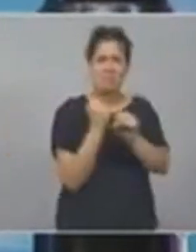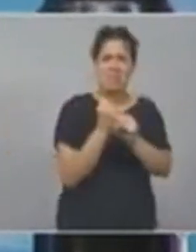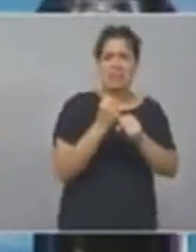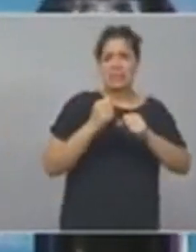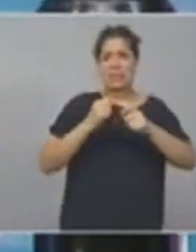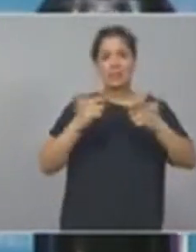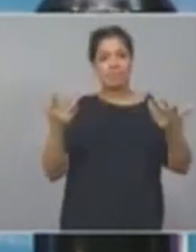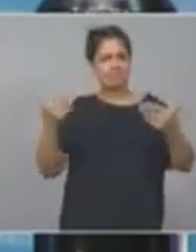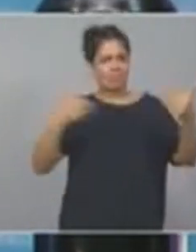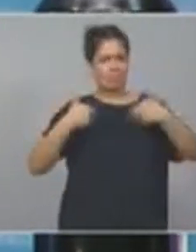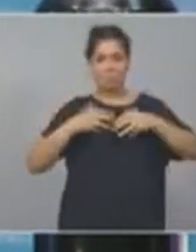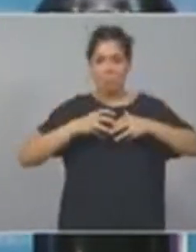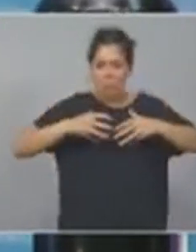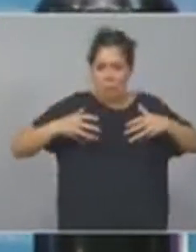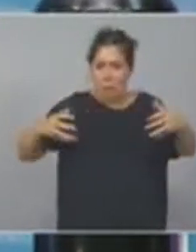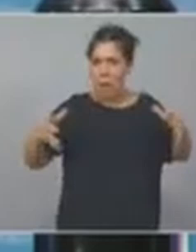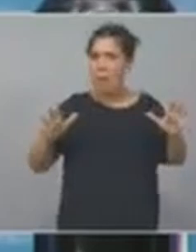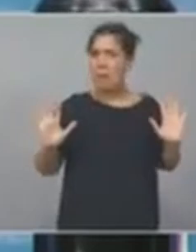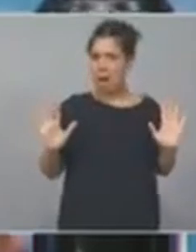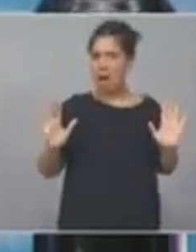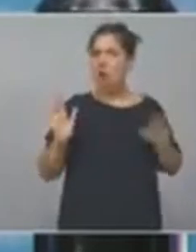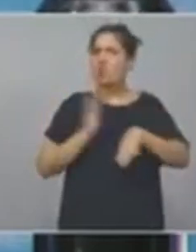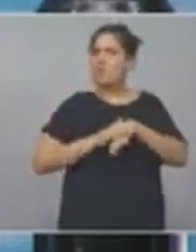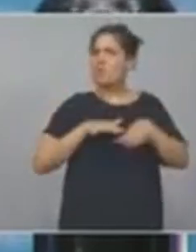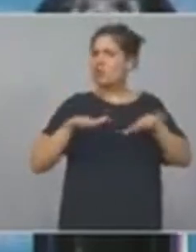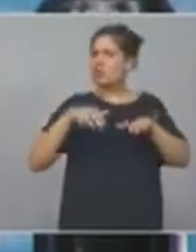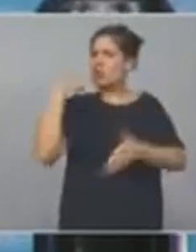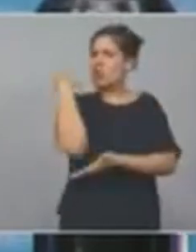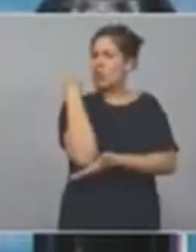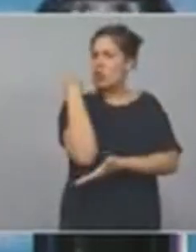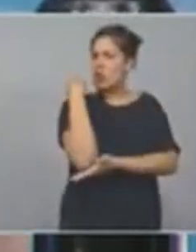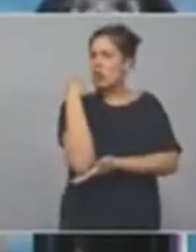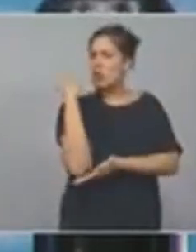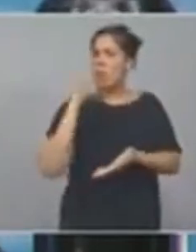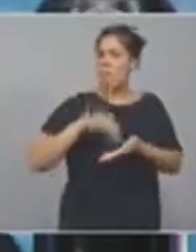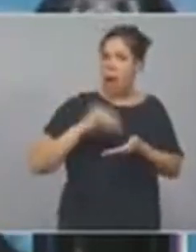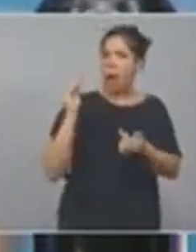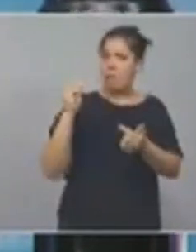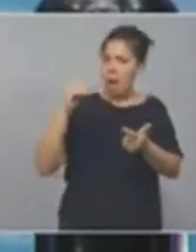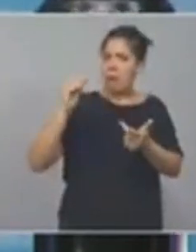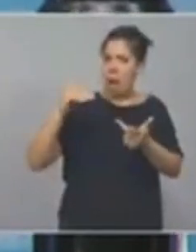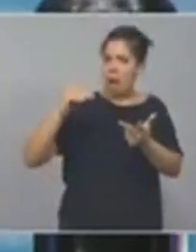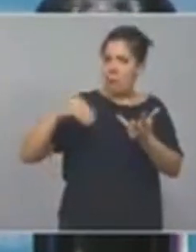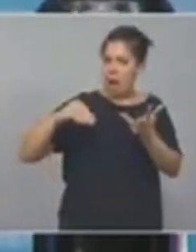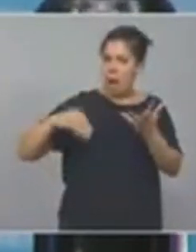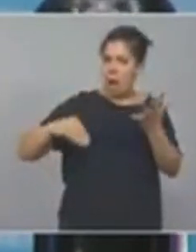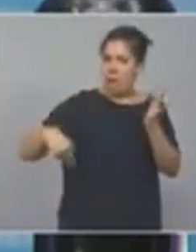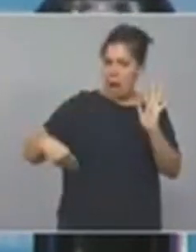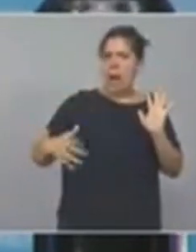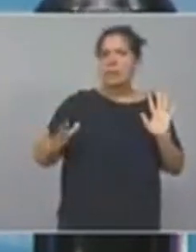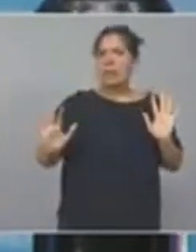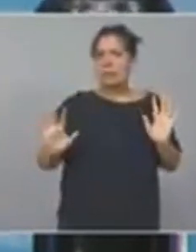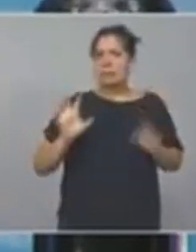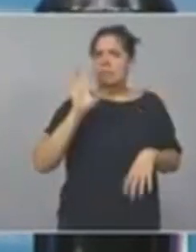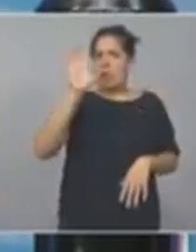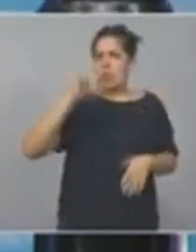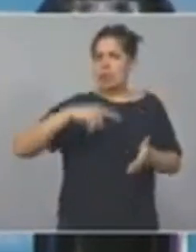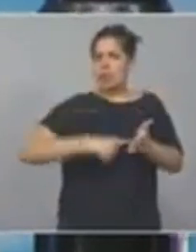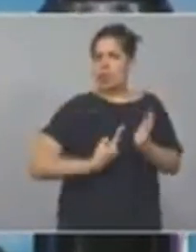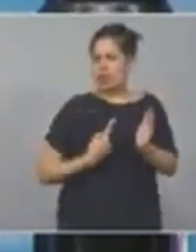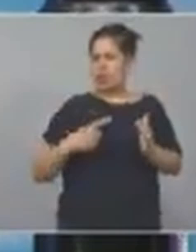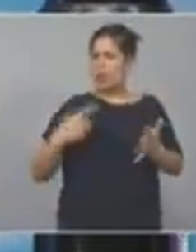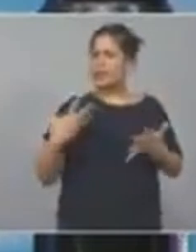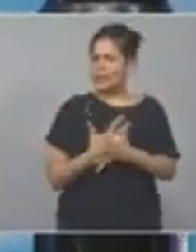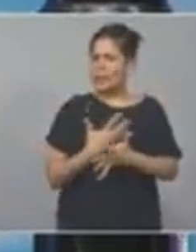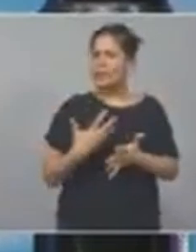económicas y por tanto de todo tipo, de la convivencia de todo en nuestra provincia de Buenos Aires que